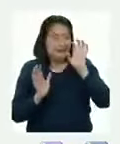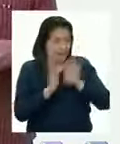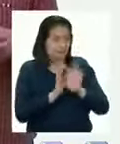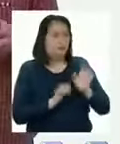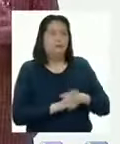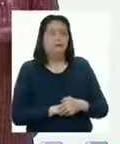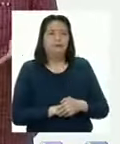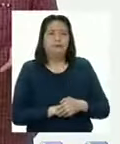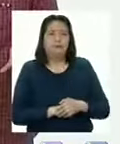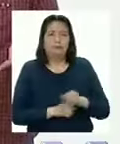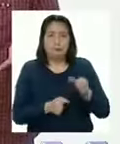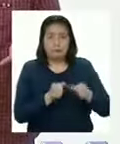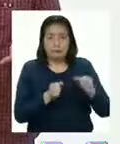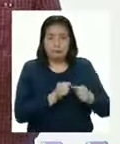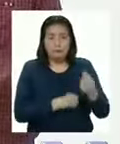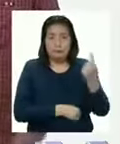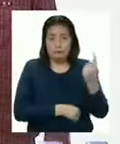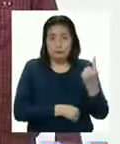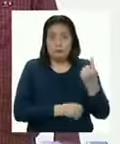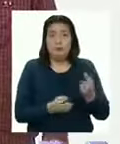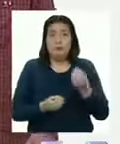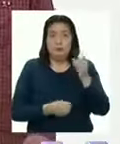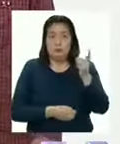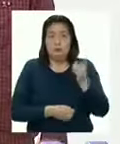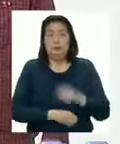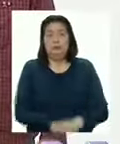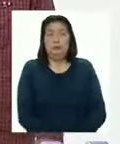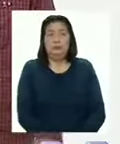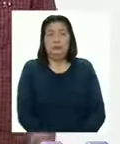ejemplo, el número uno se representaba así